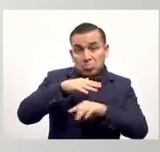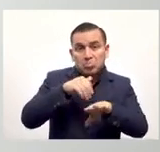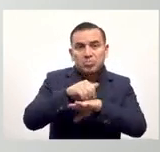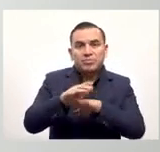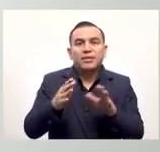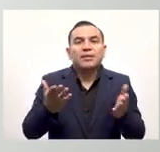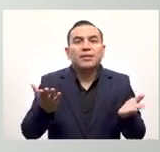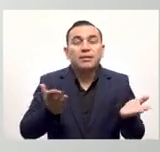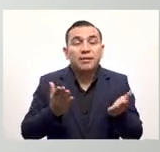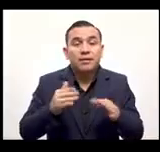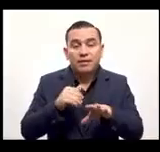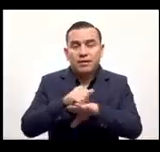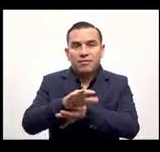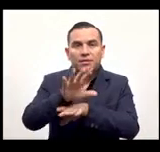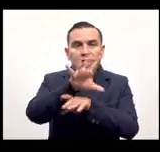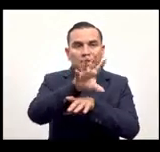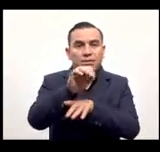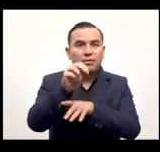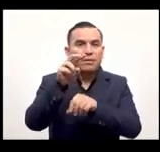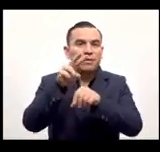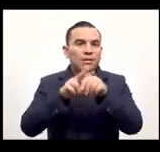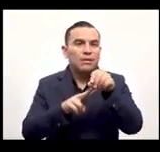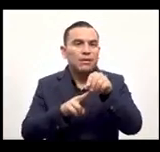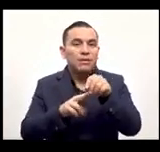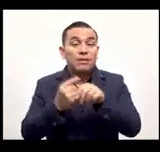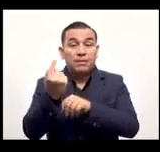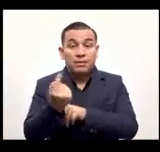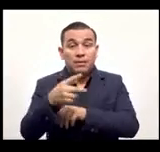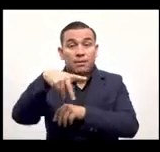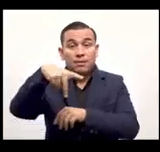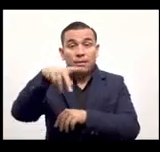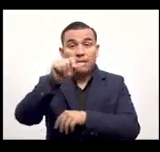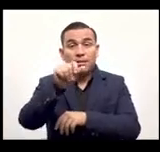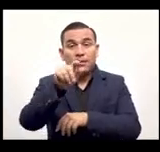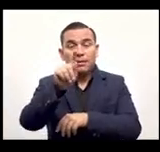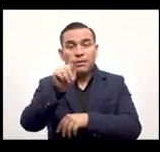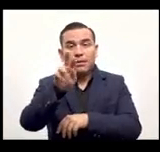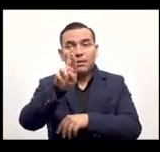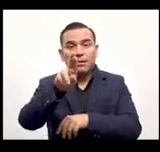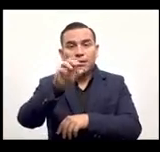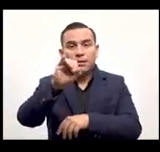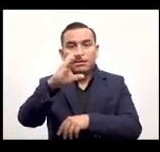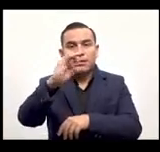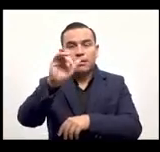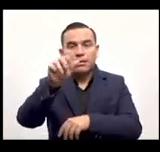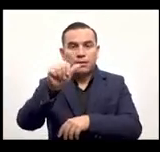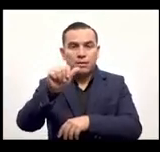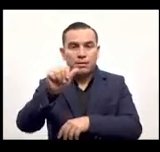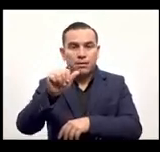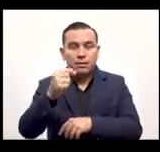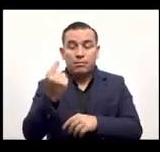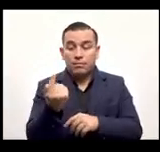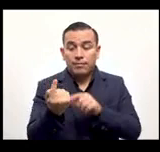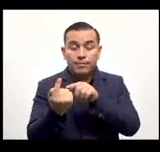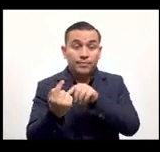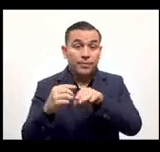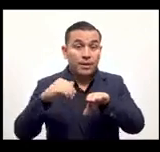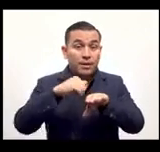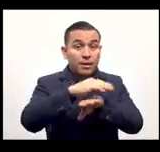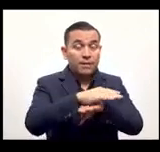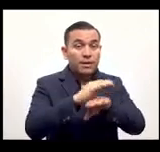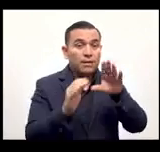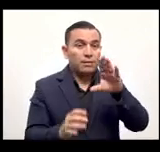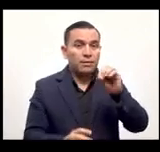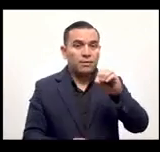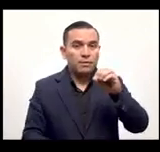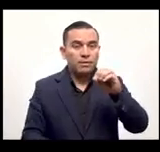entonces decide enviarle 50 dólares a Patricia Portillo ahí pone Patricia Portillo le